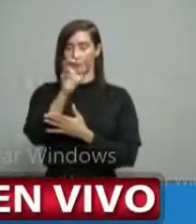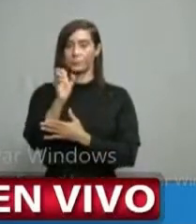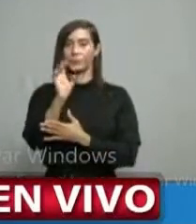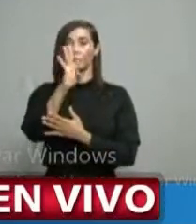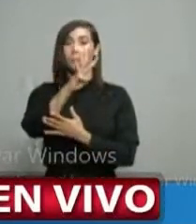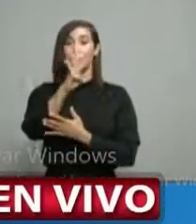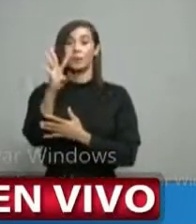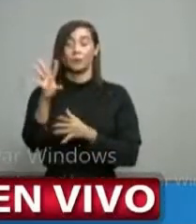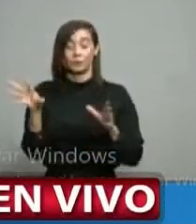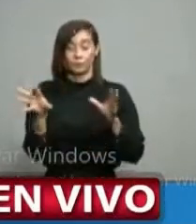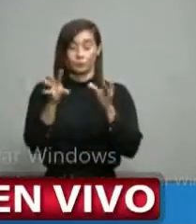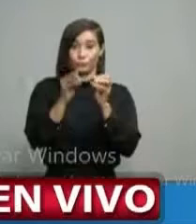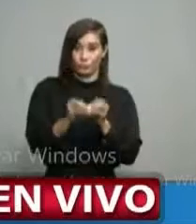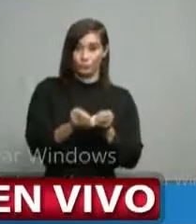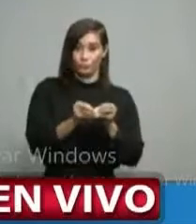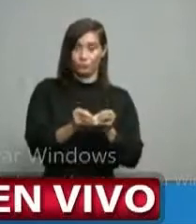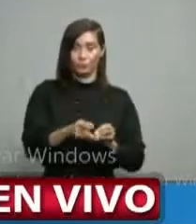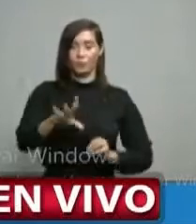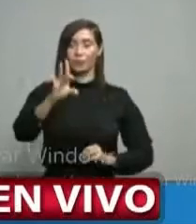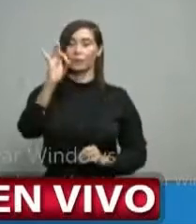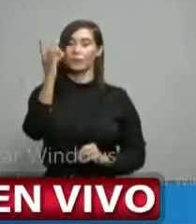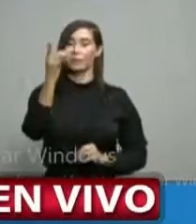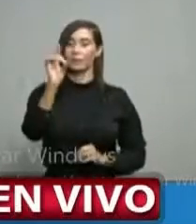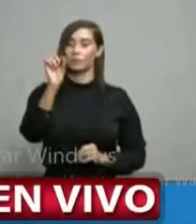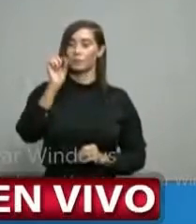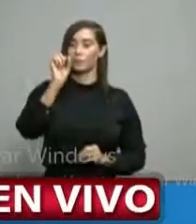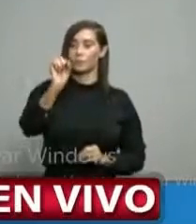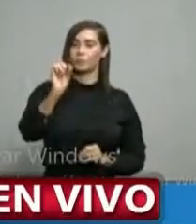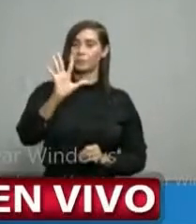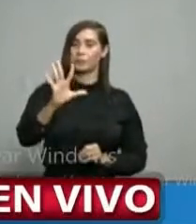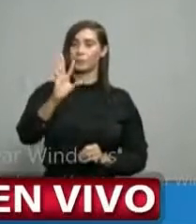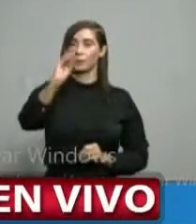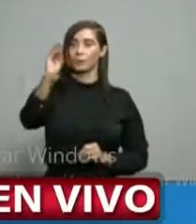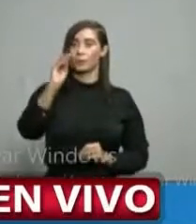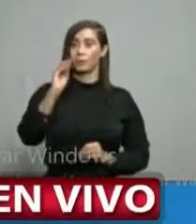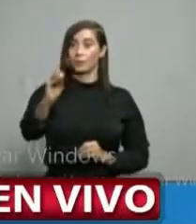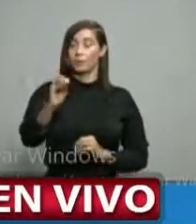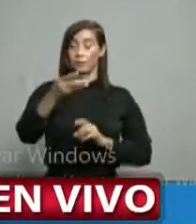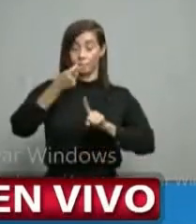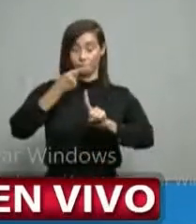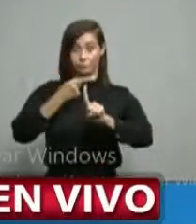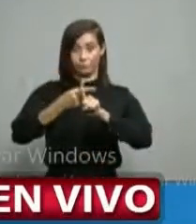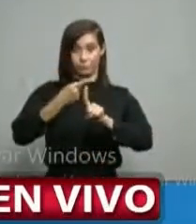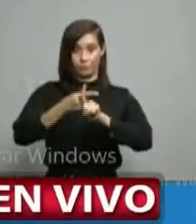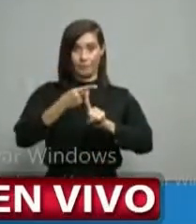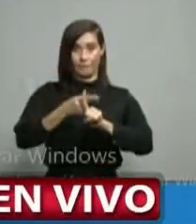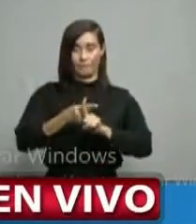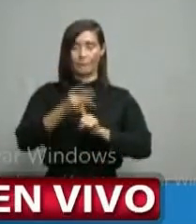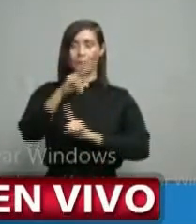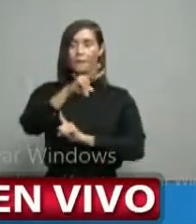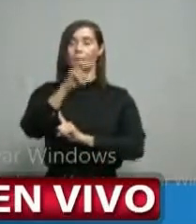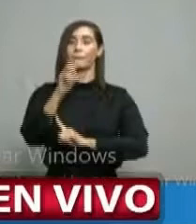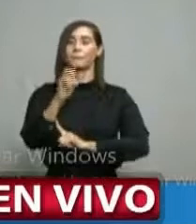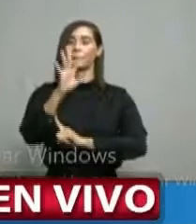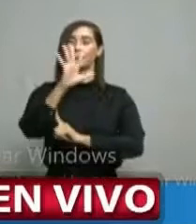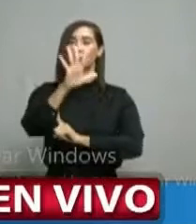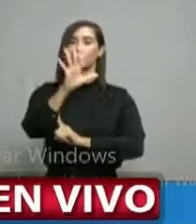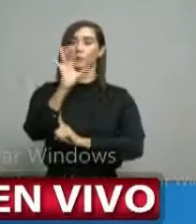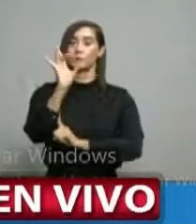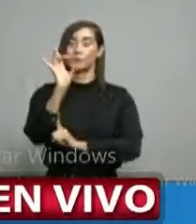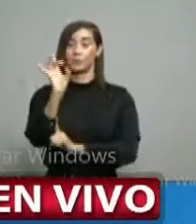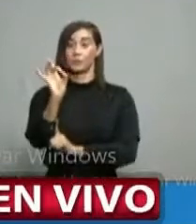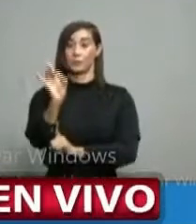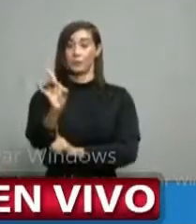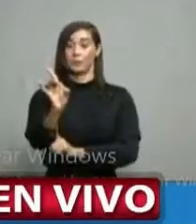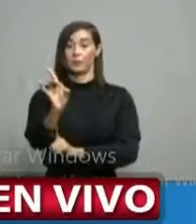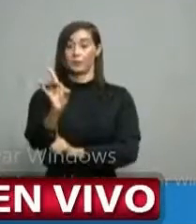acumulados, 18.5% la positividad, 258